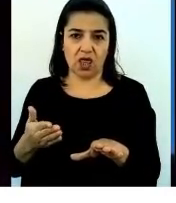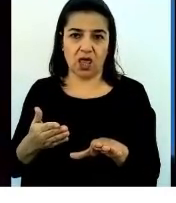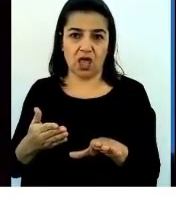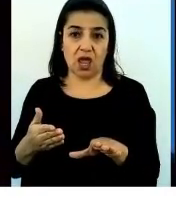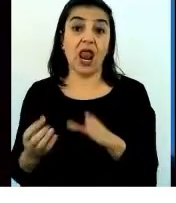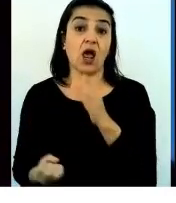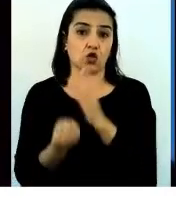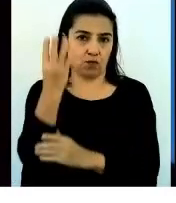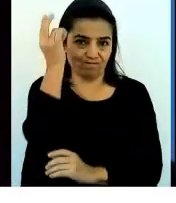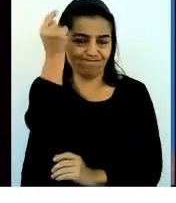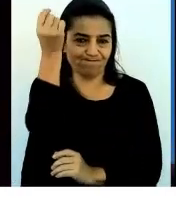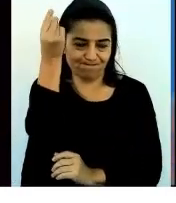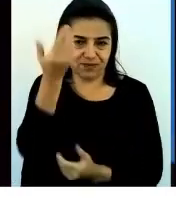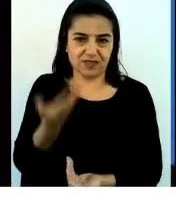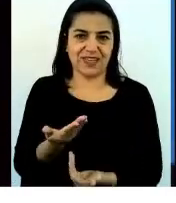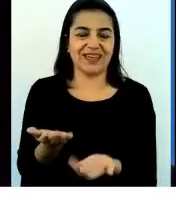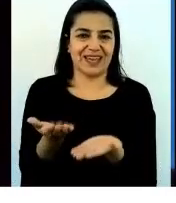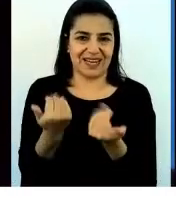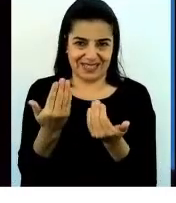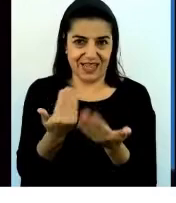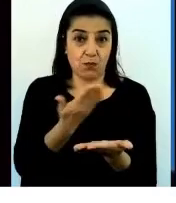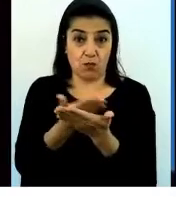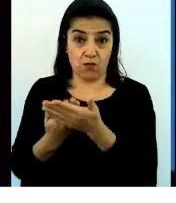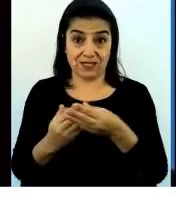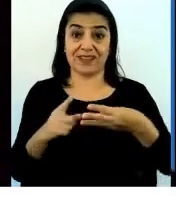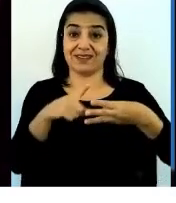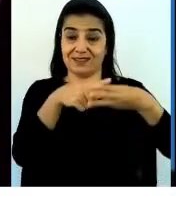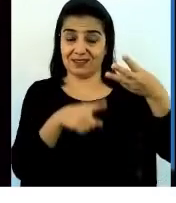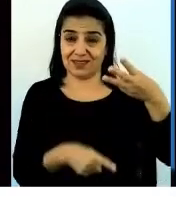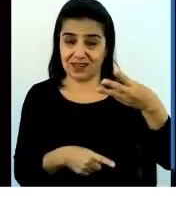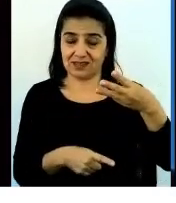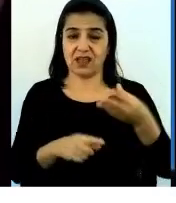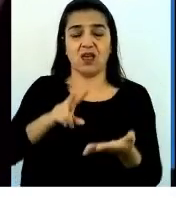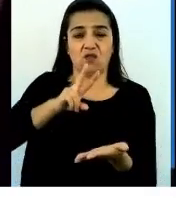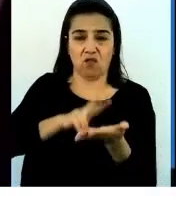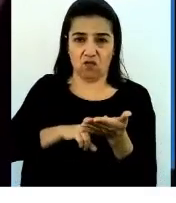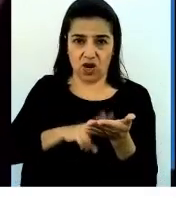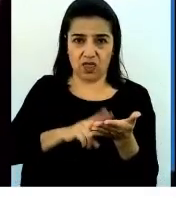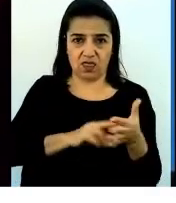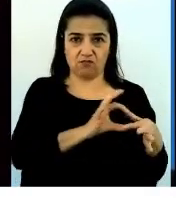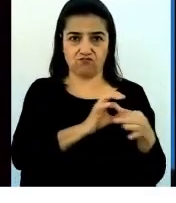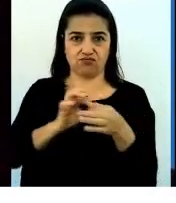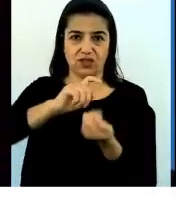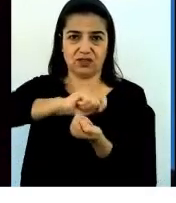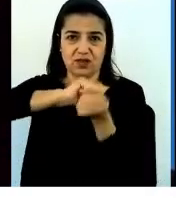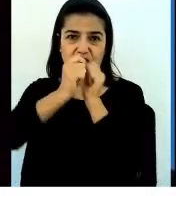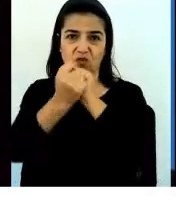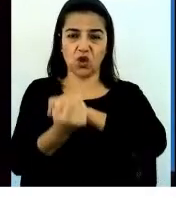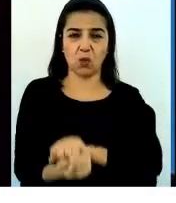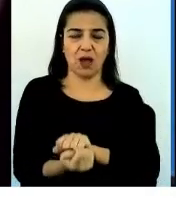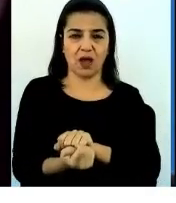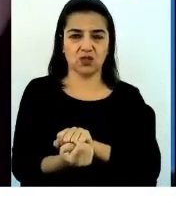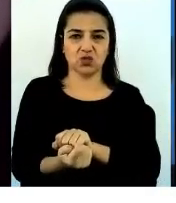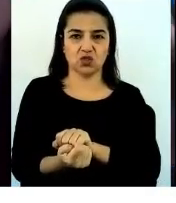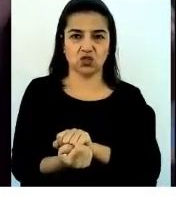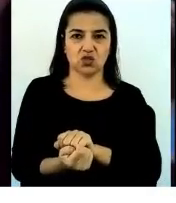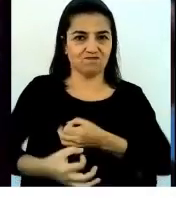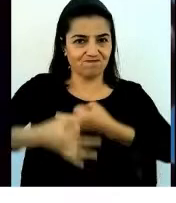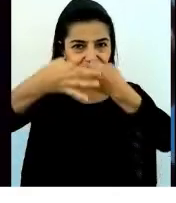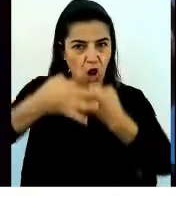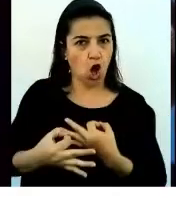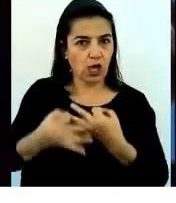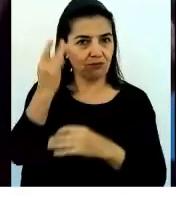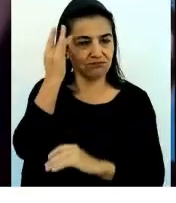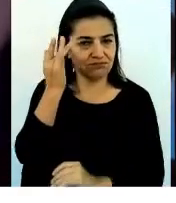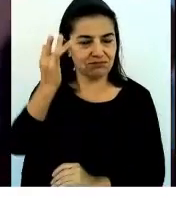Necesitamos utilizar estos tres para de verdad hacer una transformación que sea lógica y